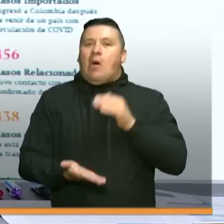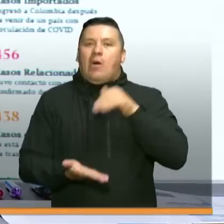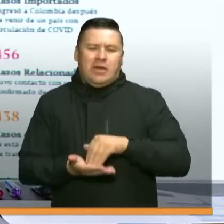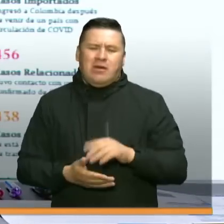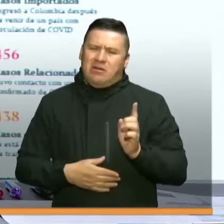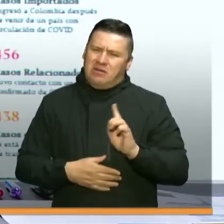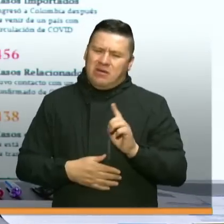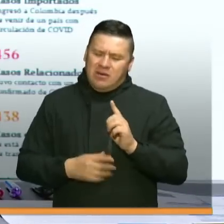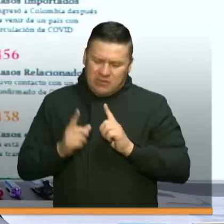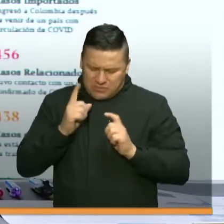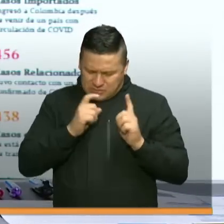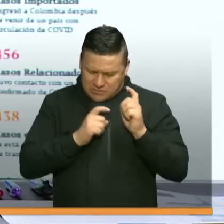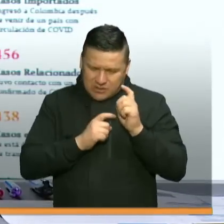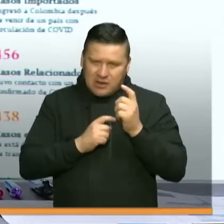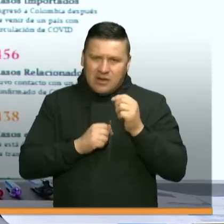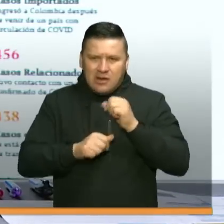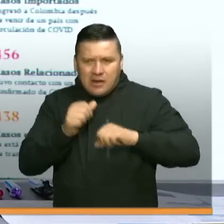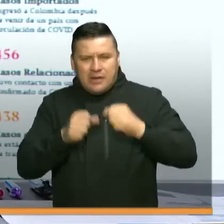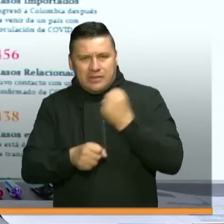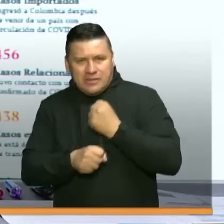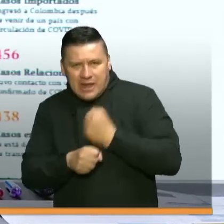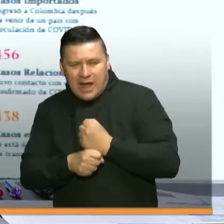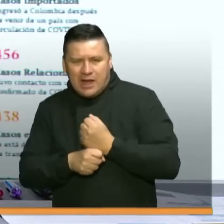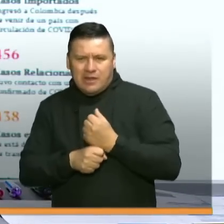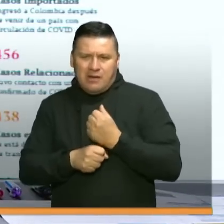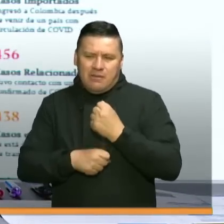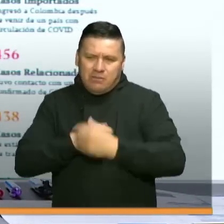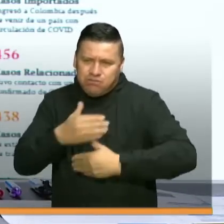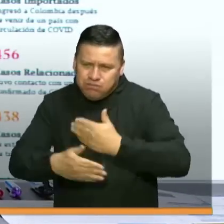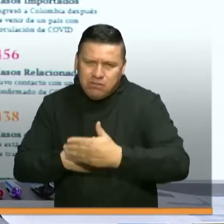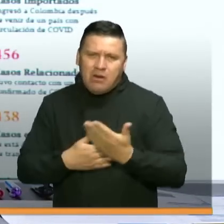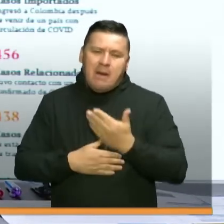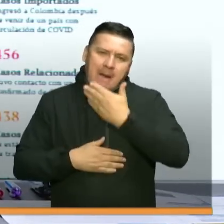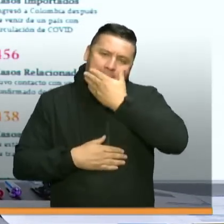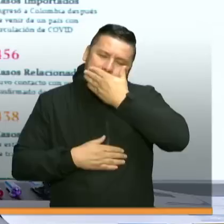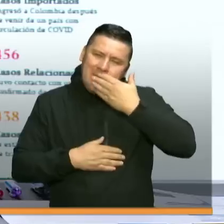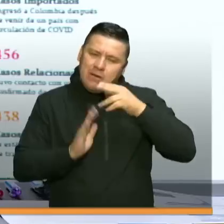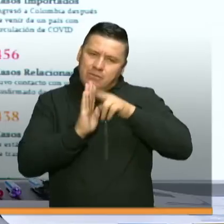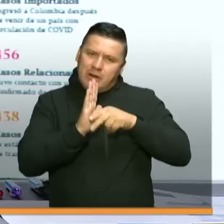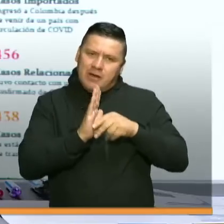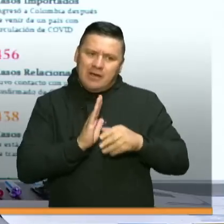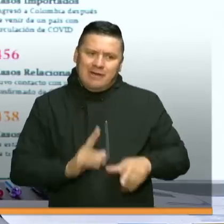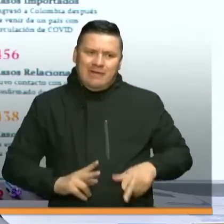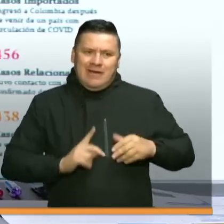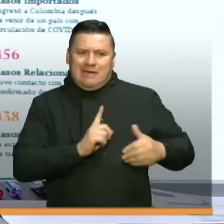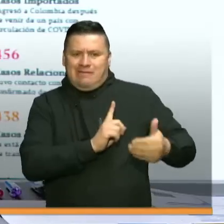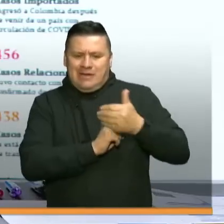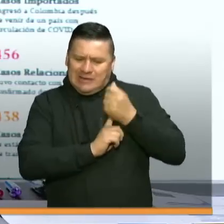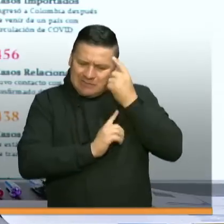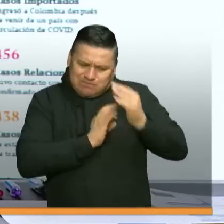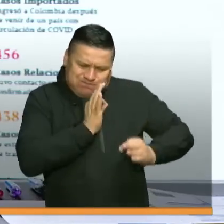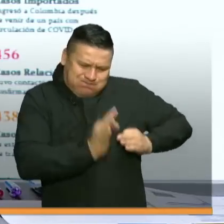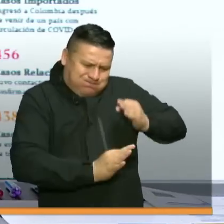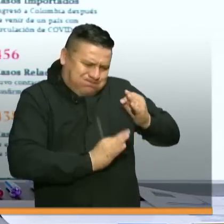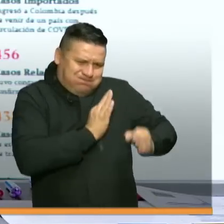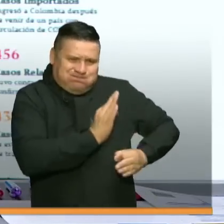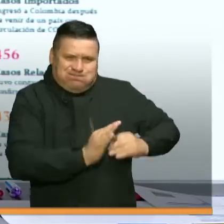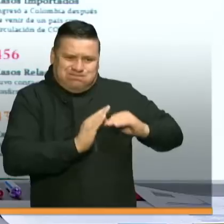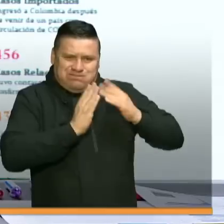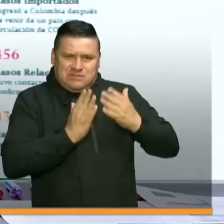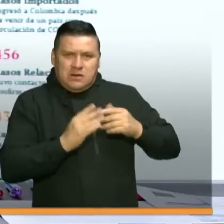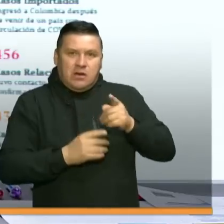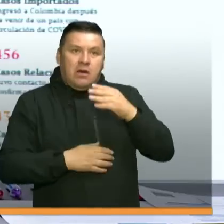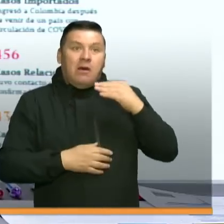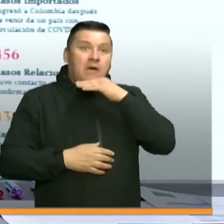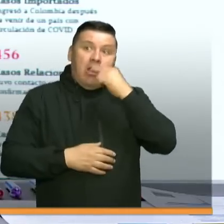se trata de retomar productividad, laboriosidad, teniendo las mejores medidas de protección y entendiendo que no hay un